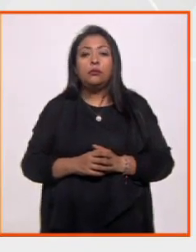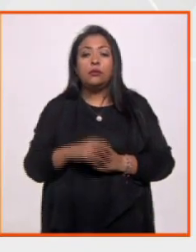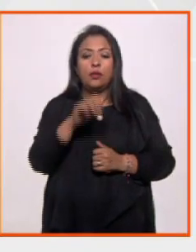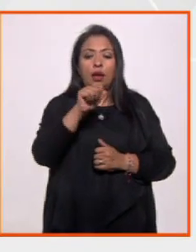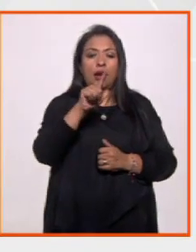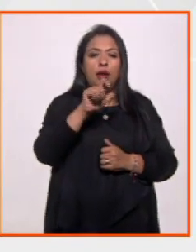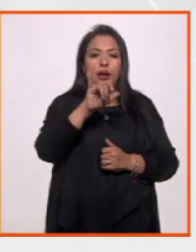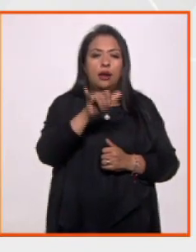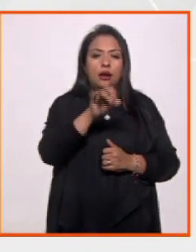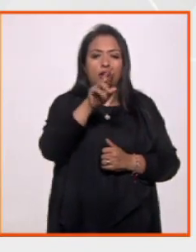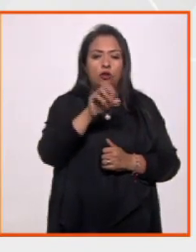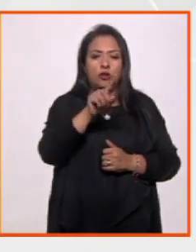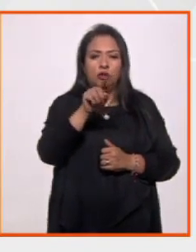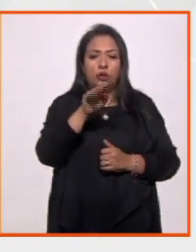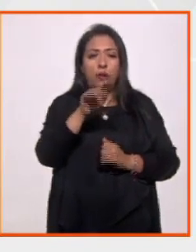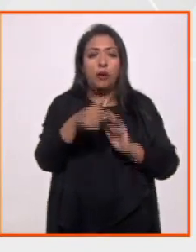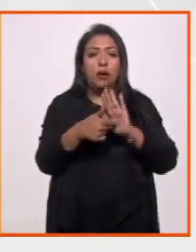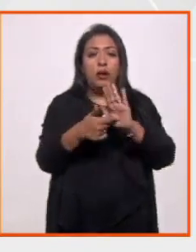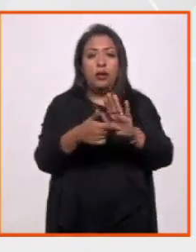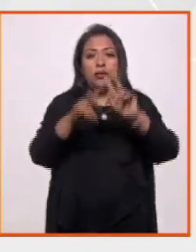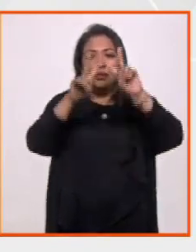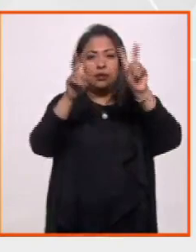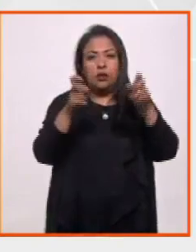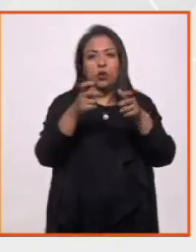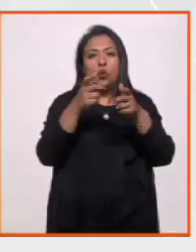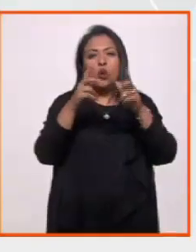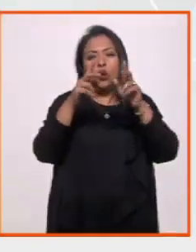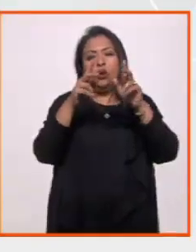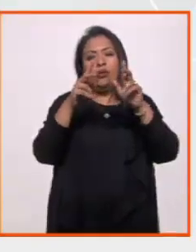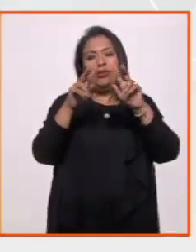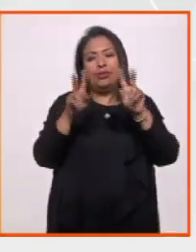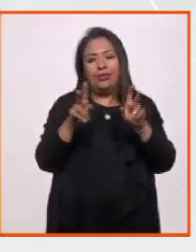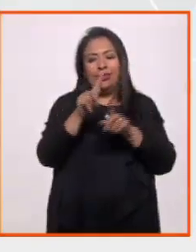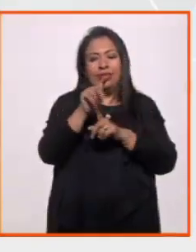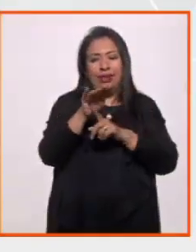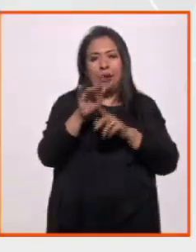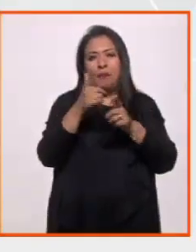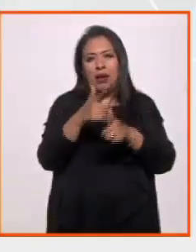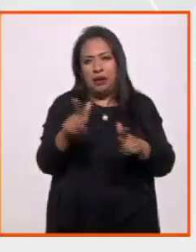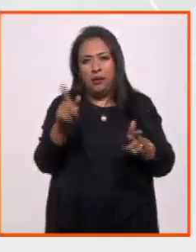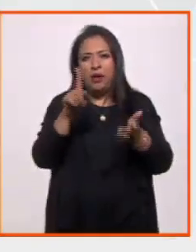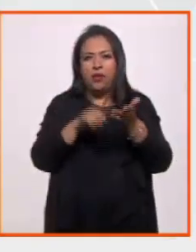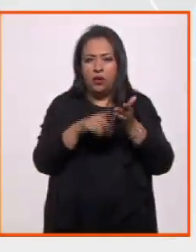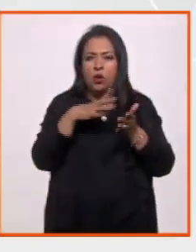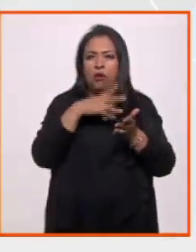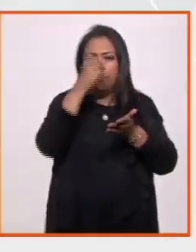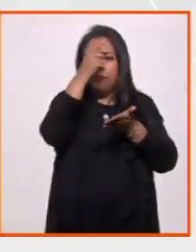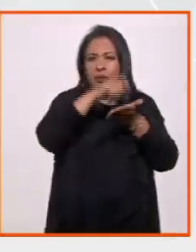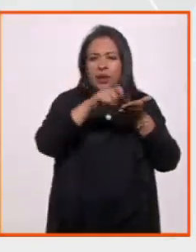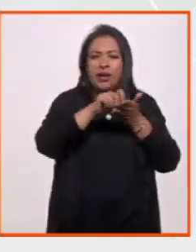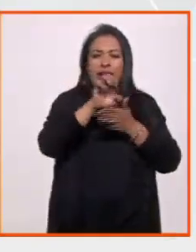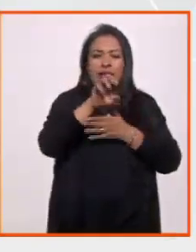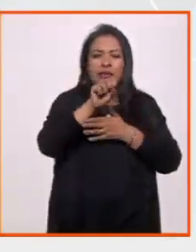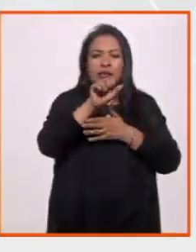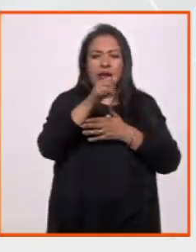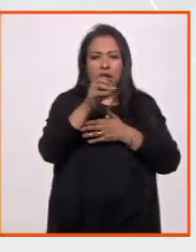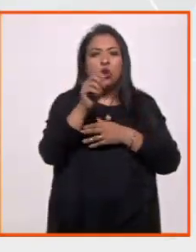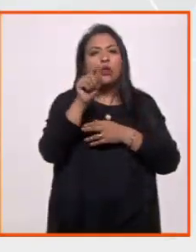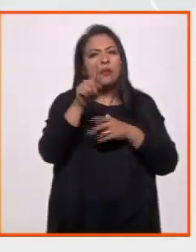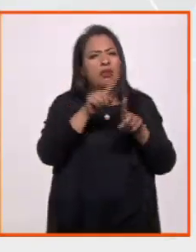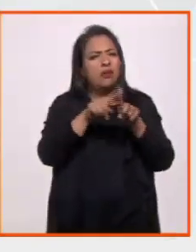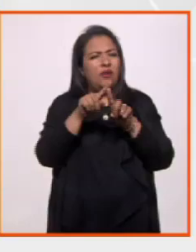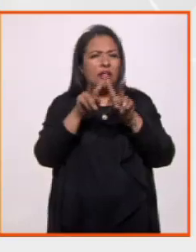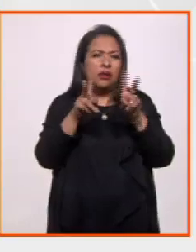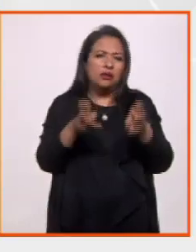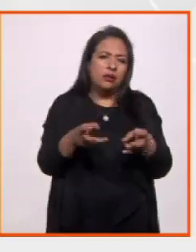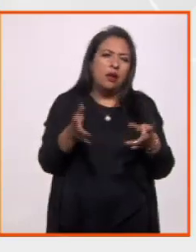Alejandro Zambra está presentando Tema Libre, libro en donde no solo juega con el ensayo, sino que además nos ofrece una variedad de temas